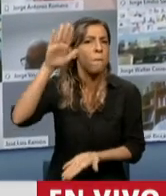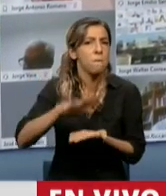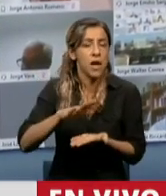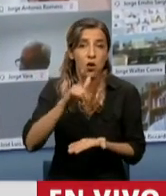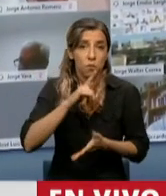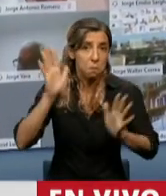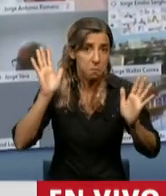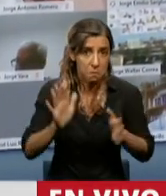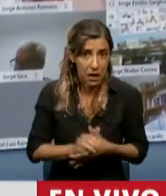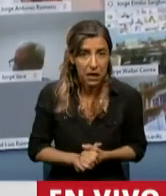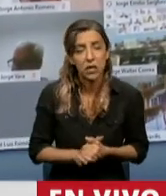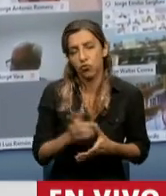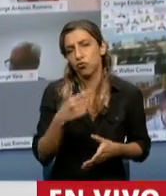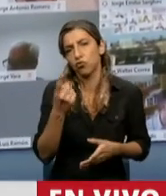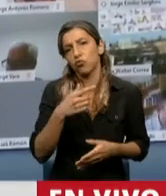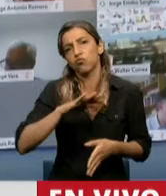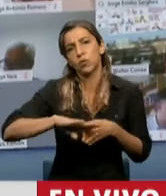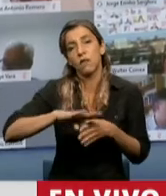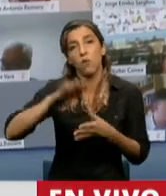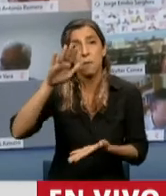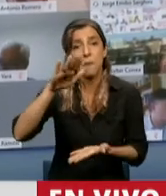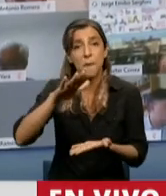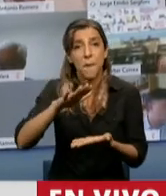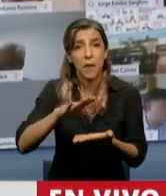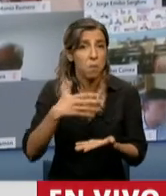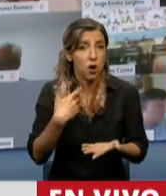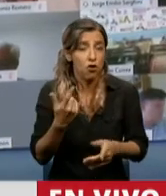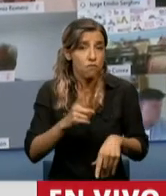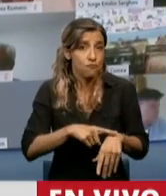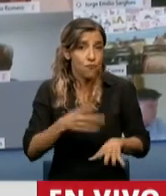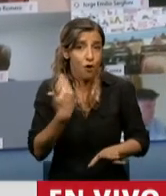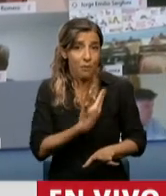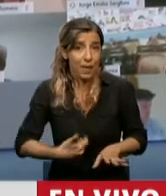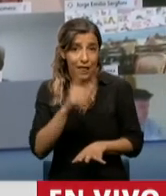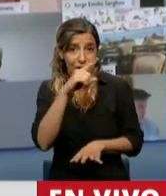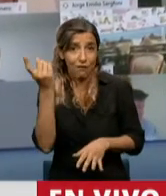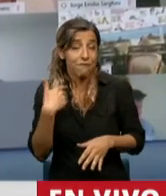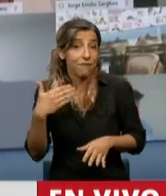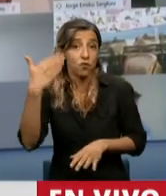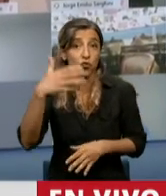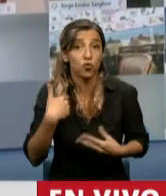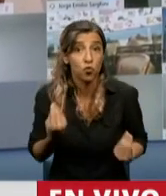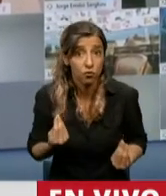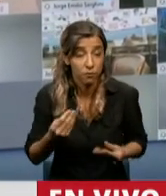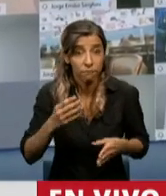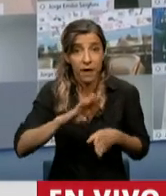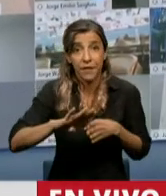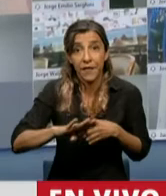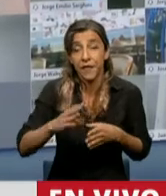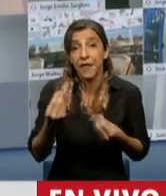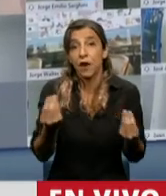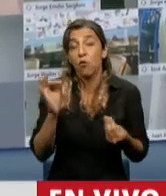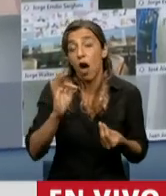deberíamos, estamos bajando la deuda, pero el gobierno realmente se va a dar vuelta y va a tener que emitir deuda o pesos, como está haciendo ahora